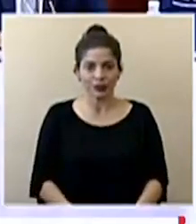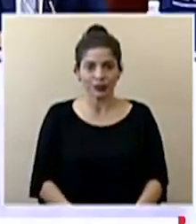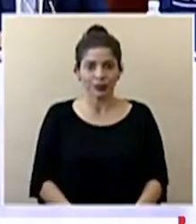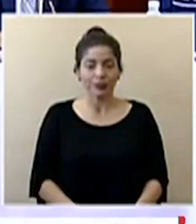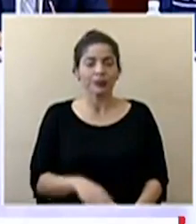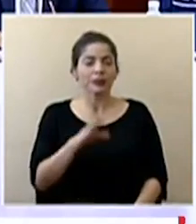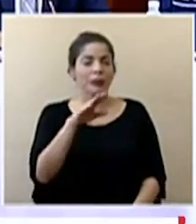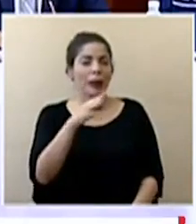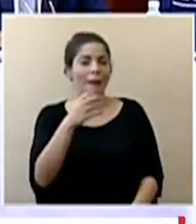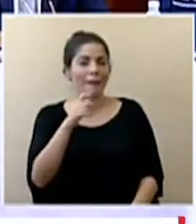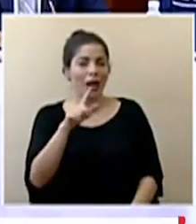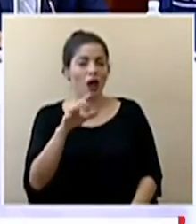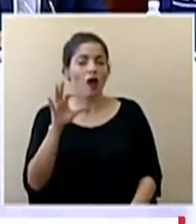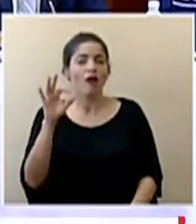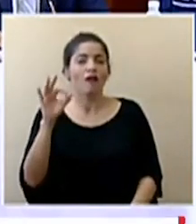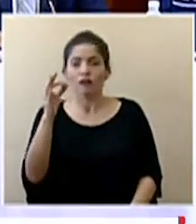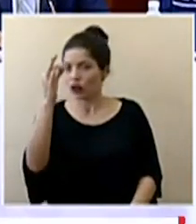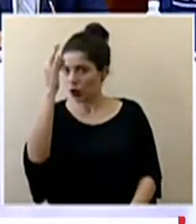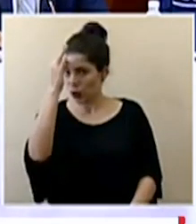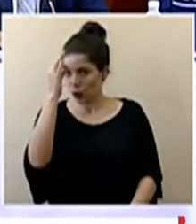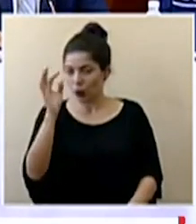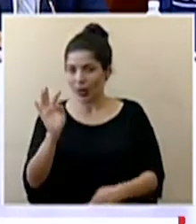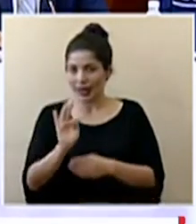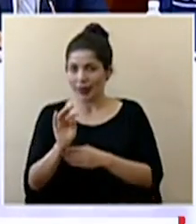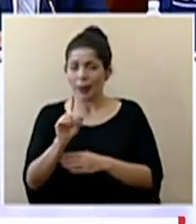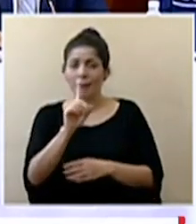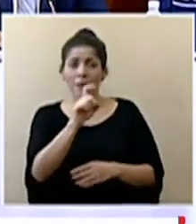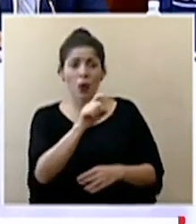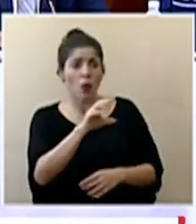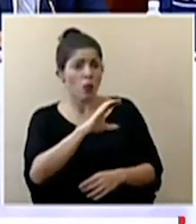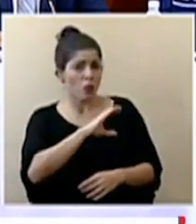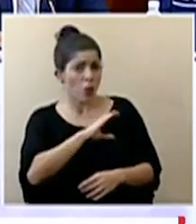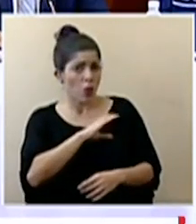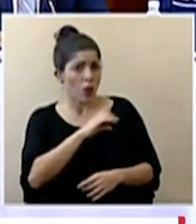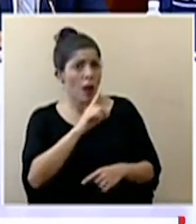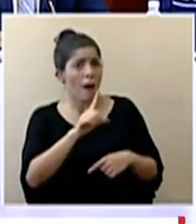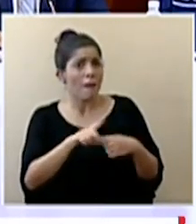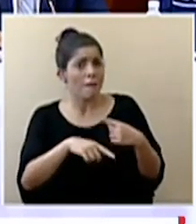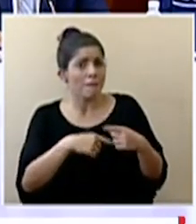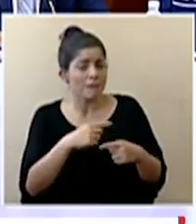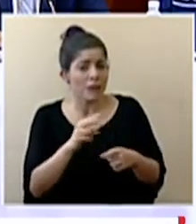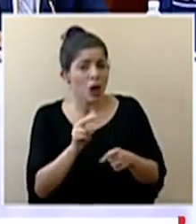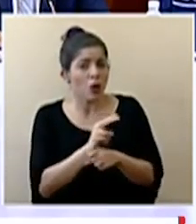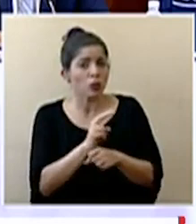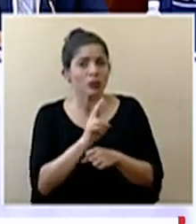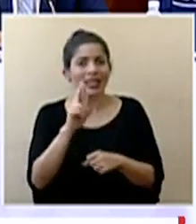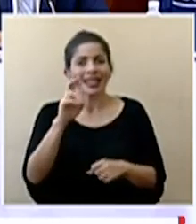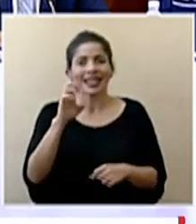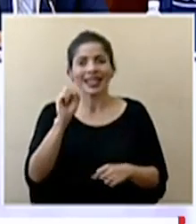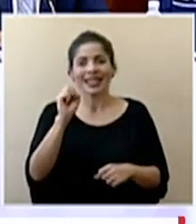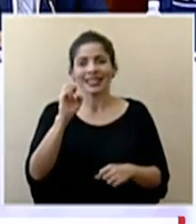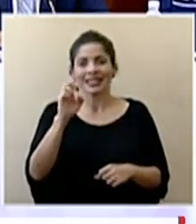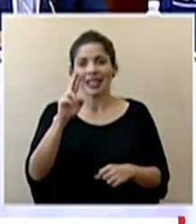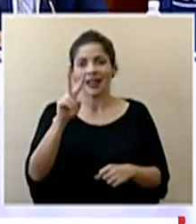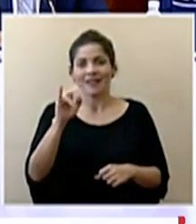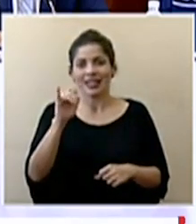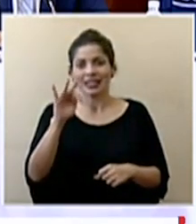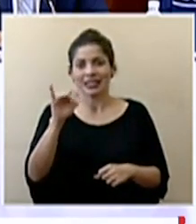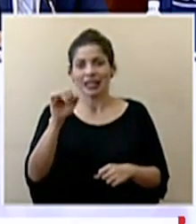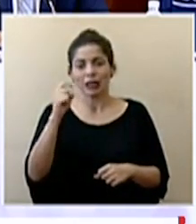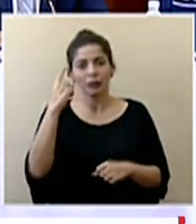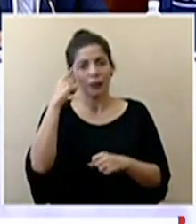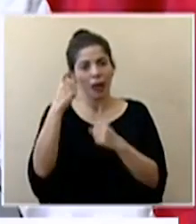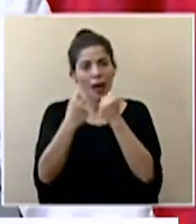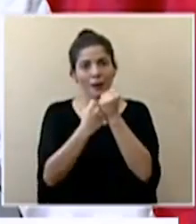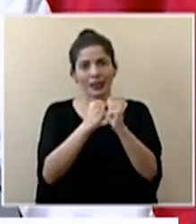Don Michael Fortuna TV nos consulta si piensa la fuerza pública recurrir a los reservistas para ayudar con el tema de seguridad nacional